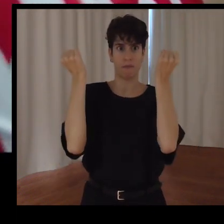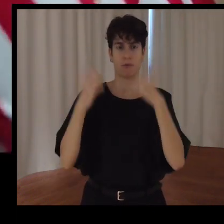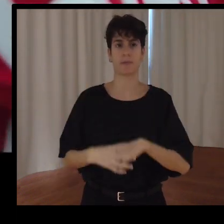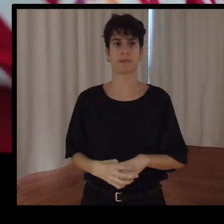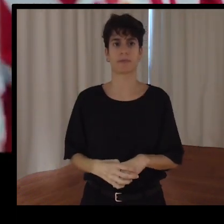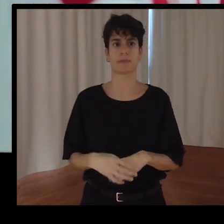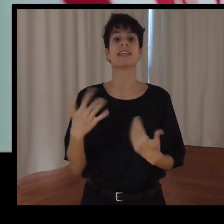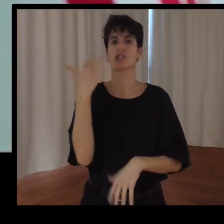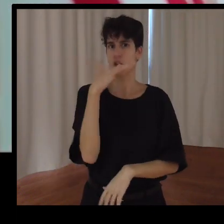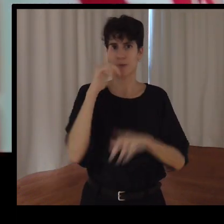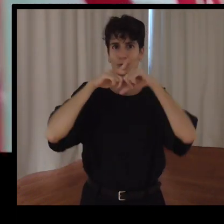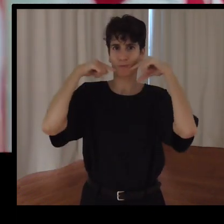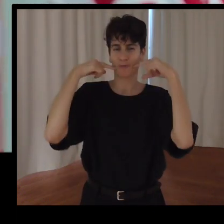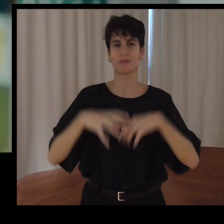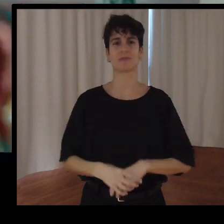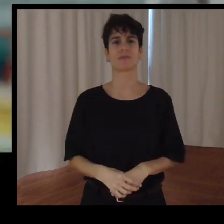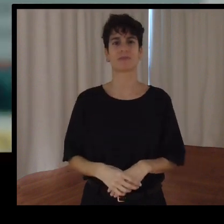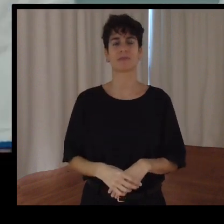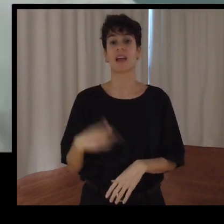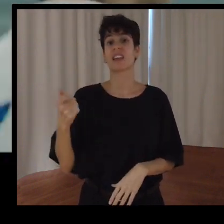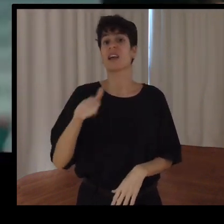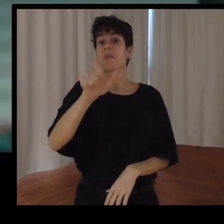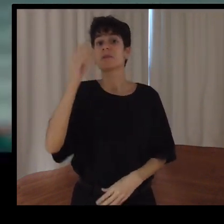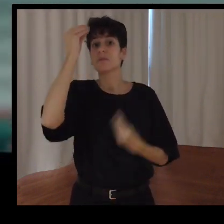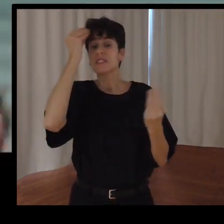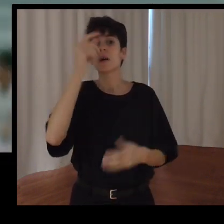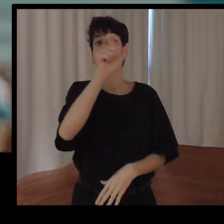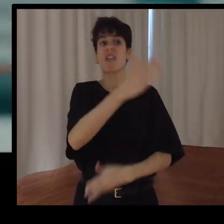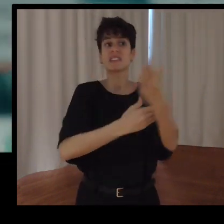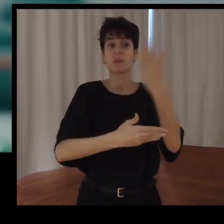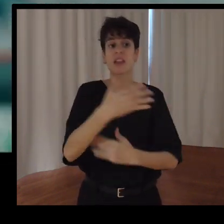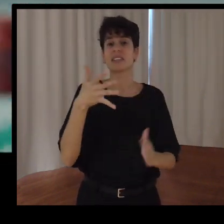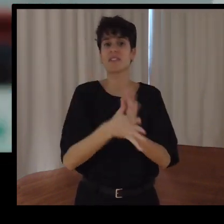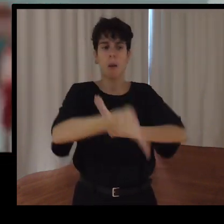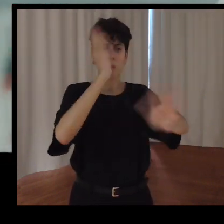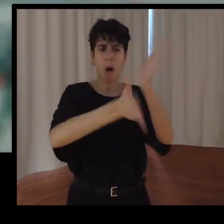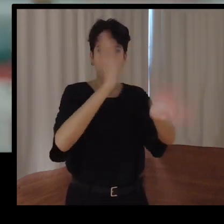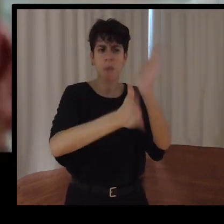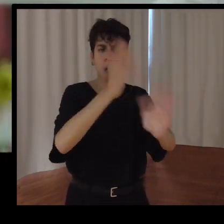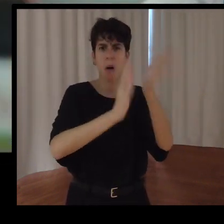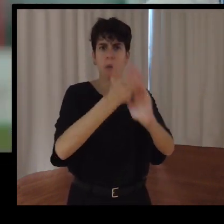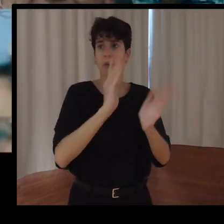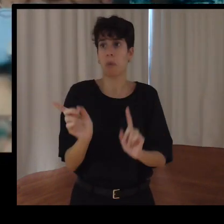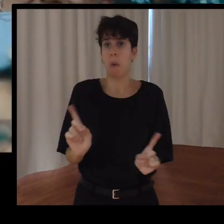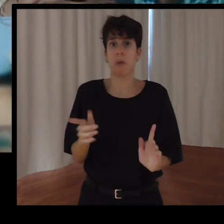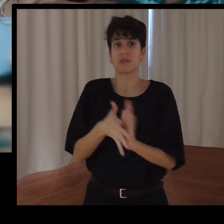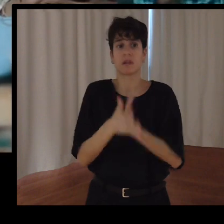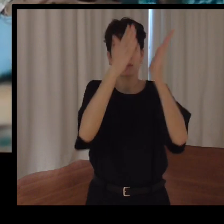Creemos que... Que muchas veces la gente con discapacidad sea de domar o domesticar, llevarla por un camino. Y no es eso. Es dejarlo ser como son.